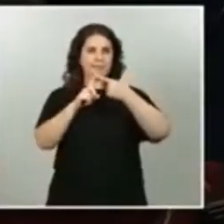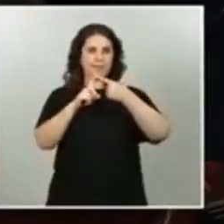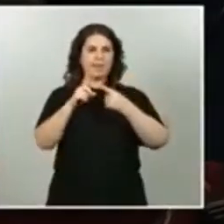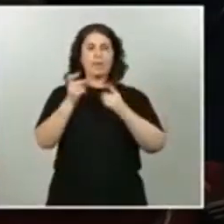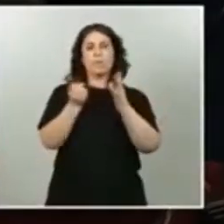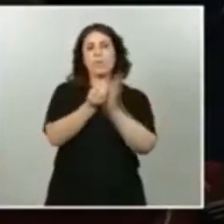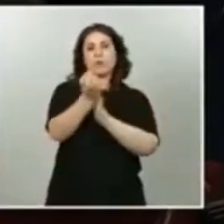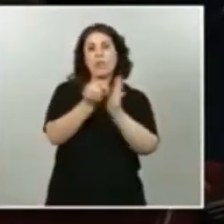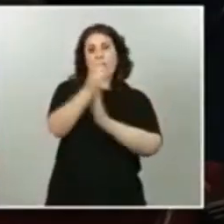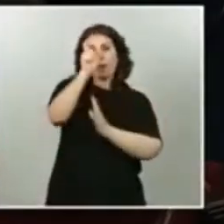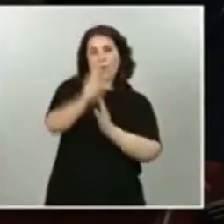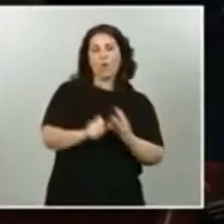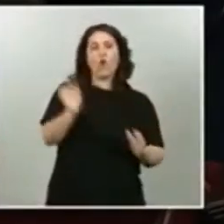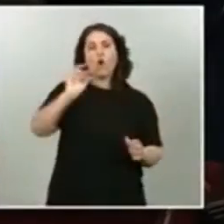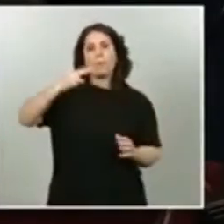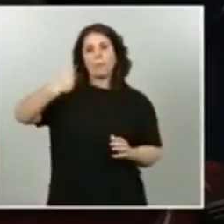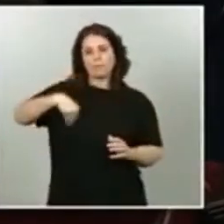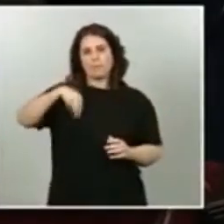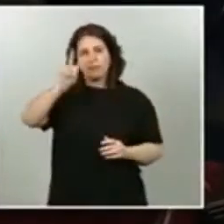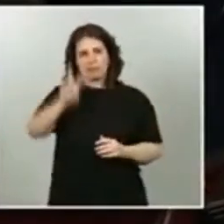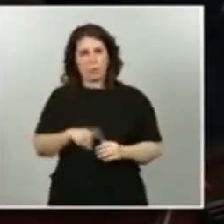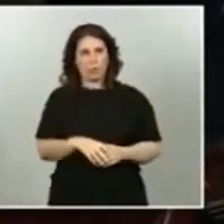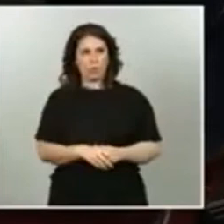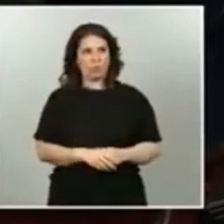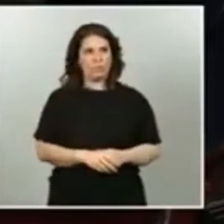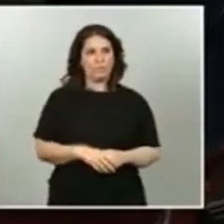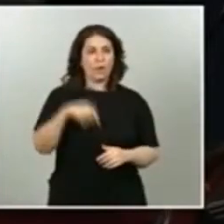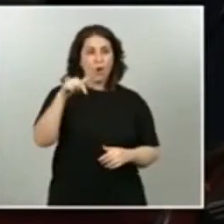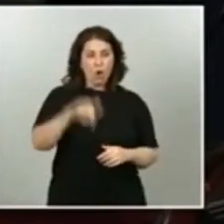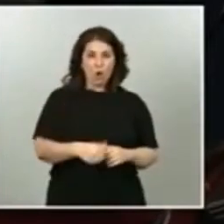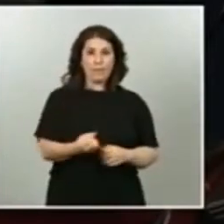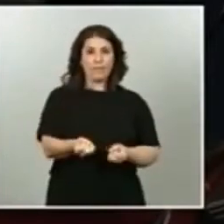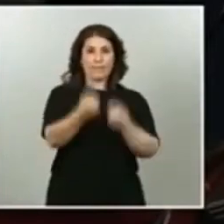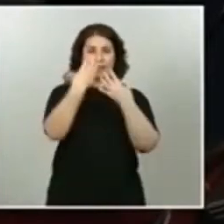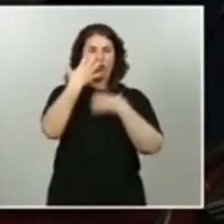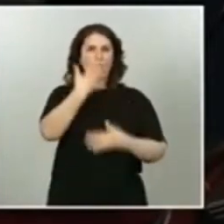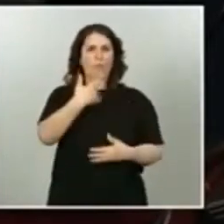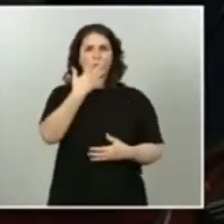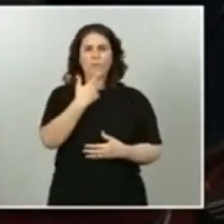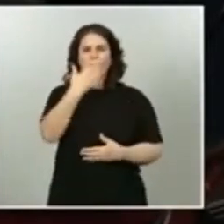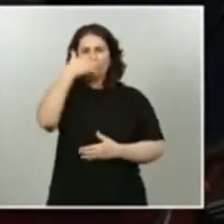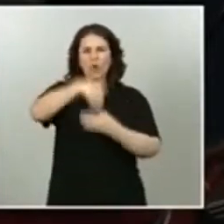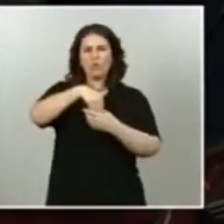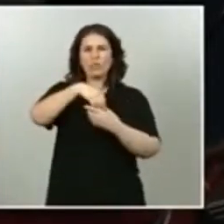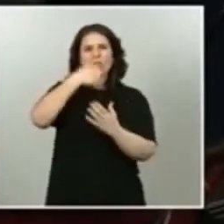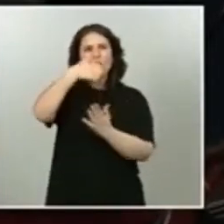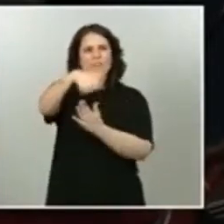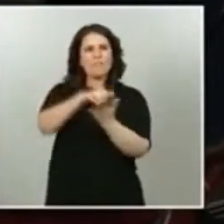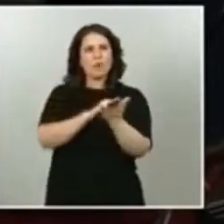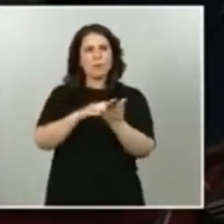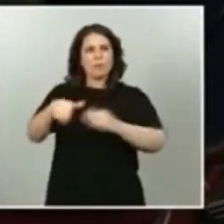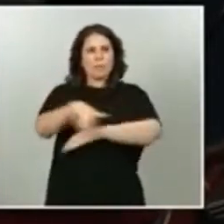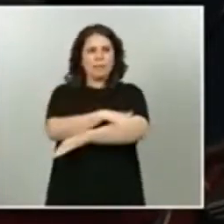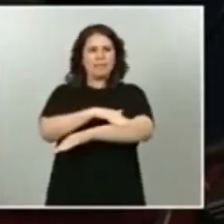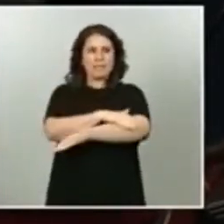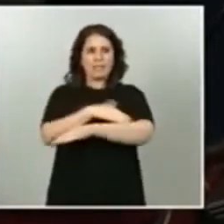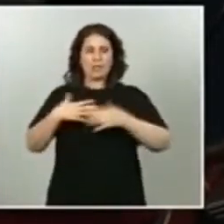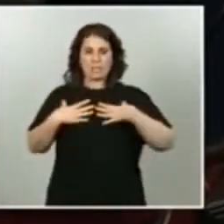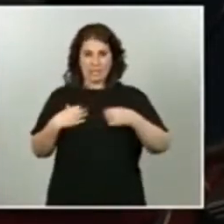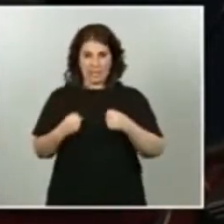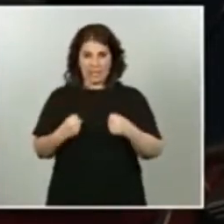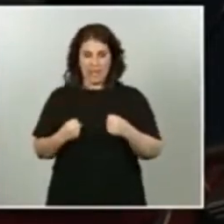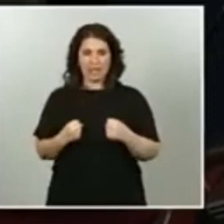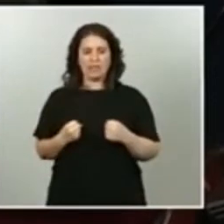vicepresidente segundo. Hoy hemos conocido el contenido de un informe del Ministerio de Sanidad que le presentó a las